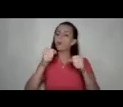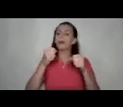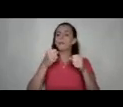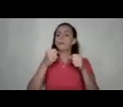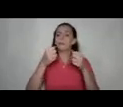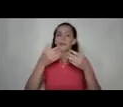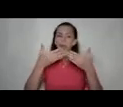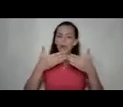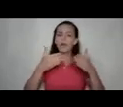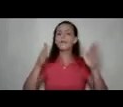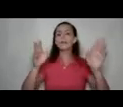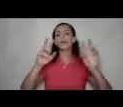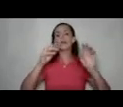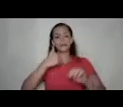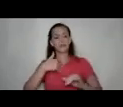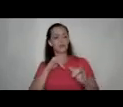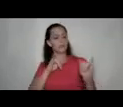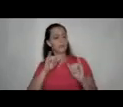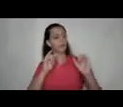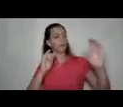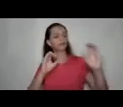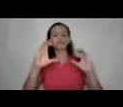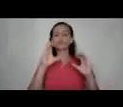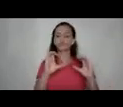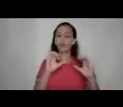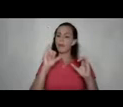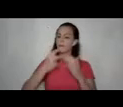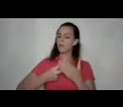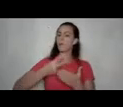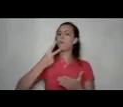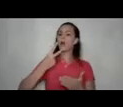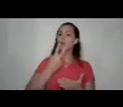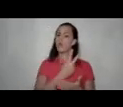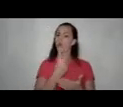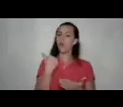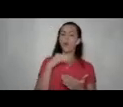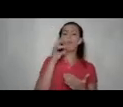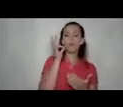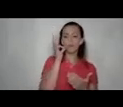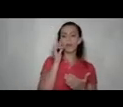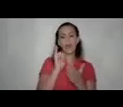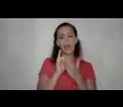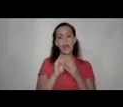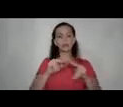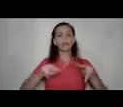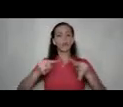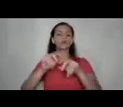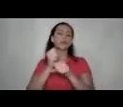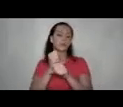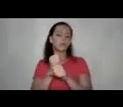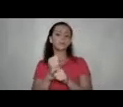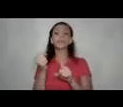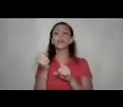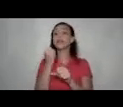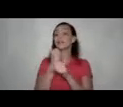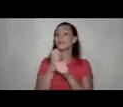abrir el tener la misma remuneración y el mismo valor la misma valoración también a esos puestos el trabajo doméstico